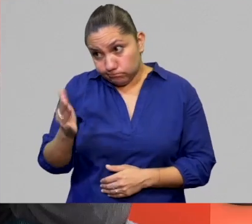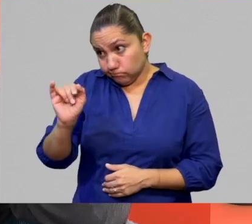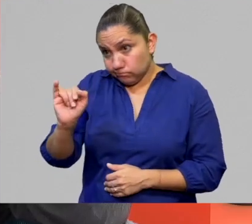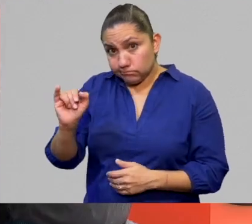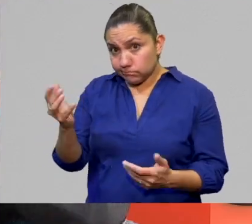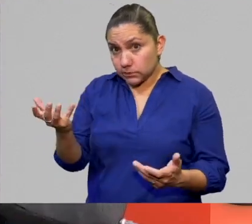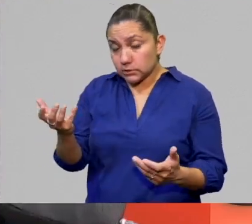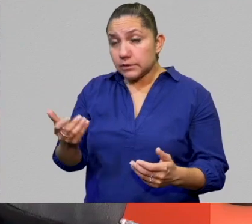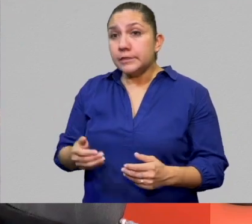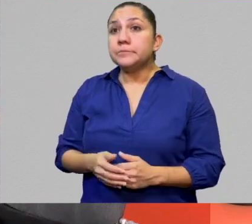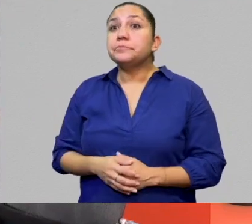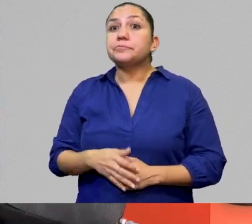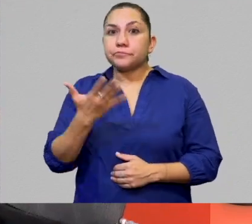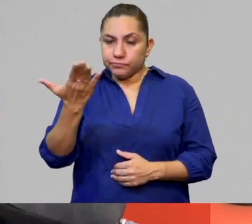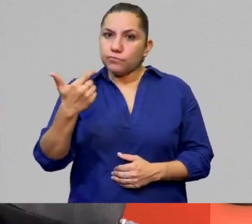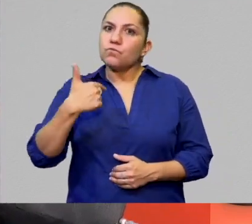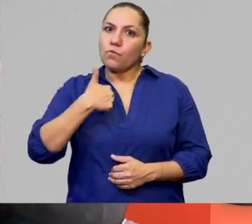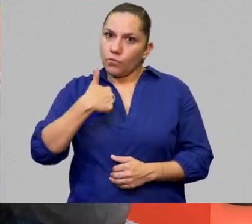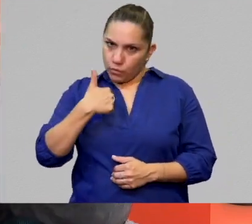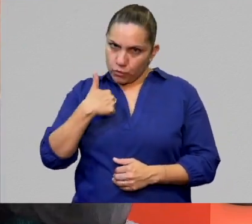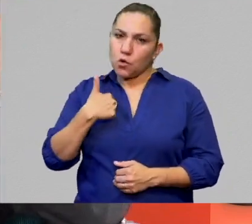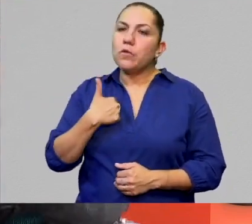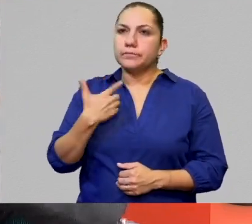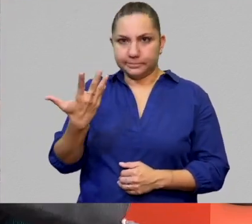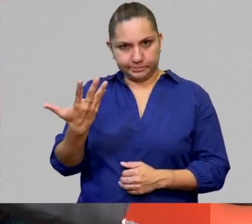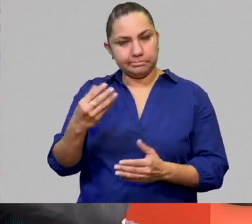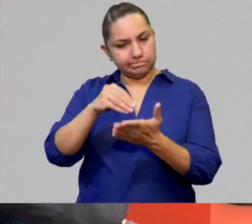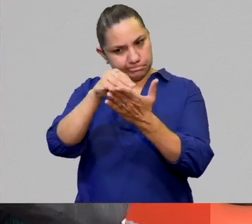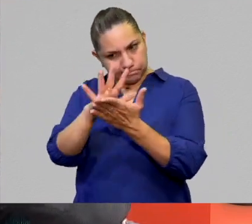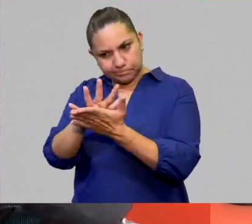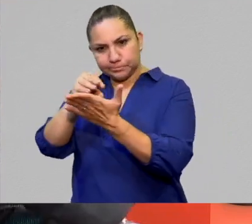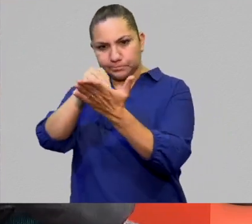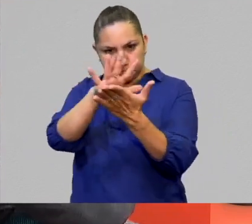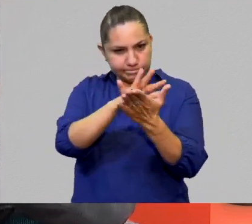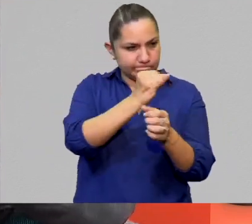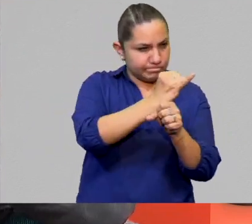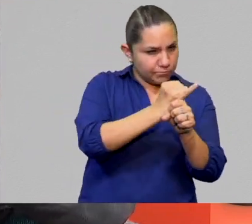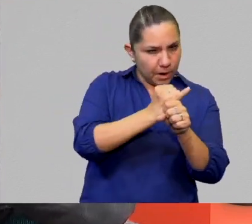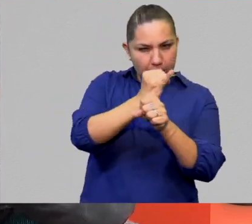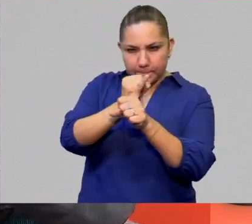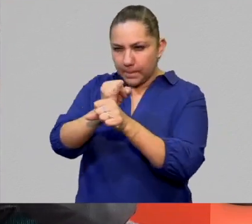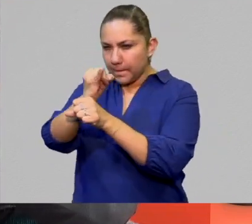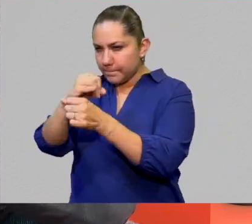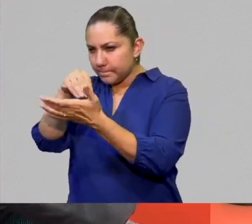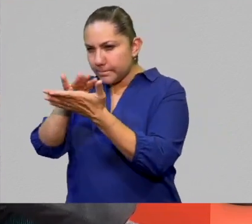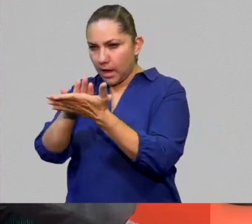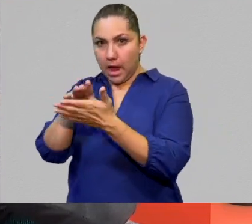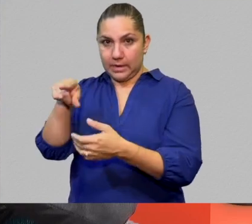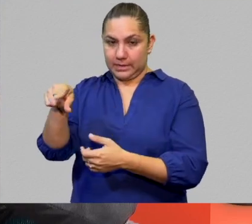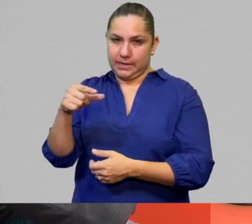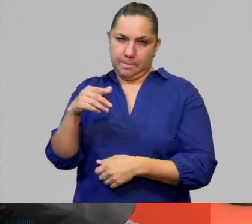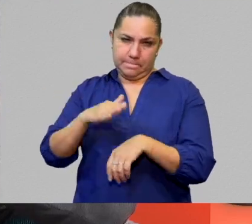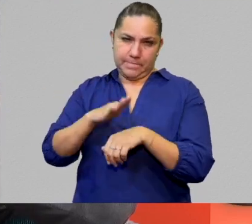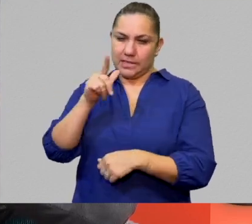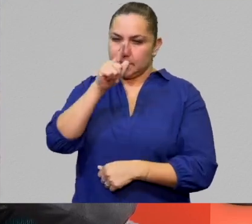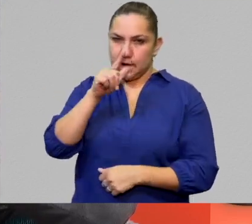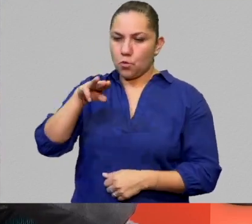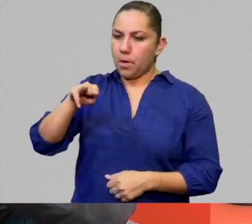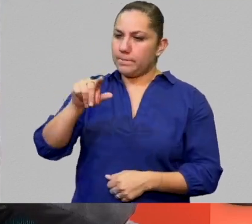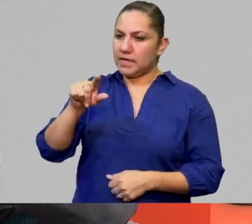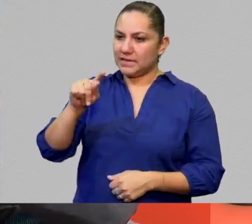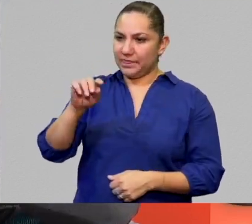yo he tratado de ir documentando, sobre todo en el mazateco,